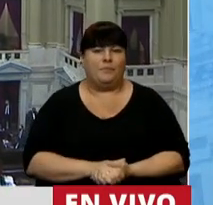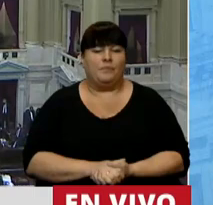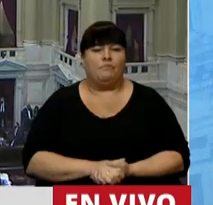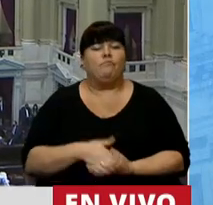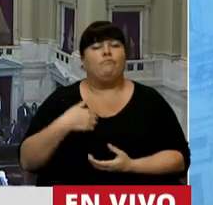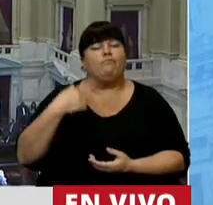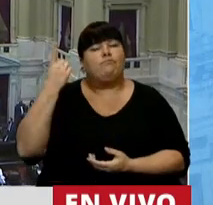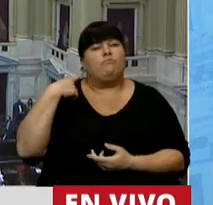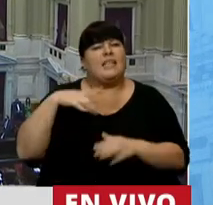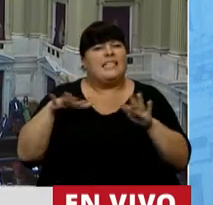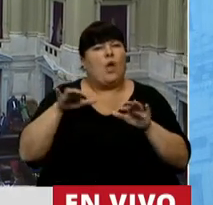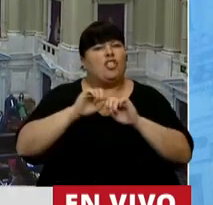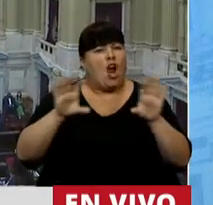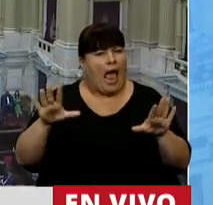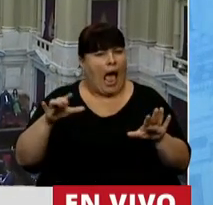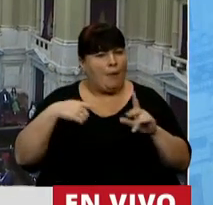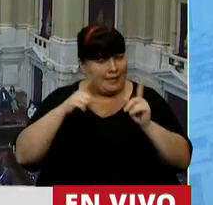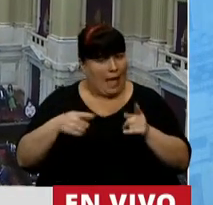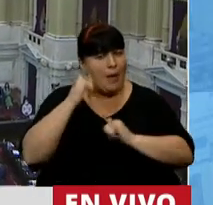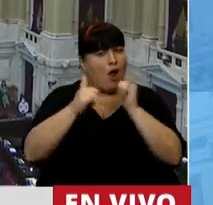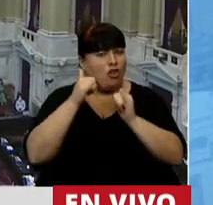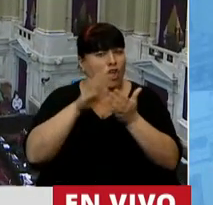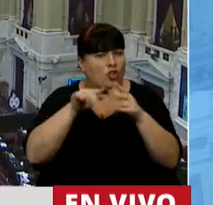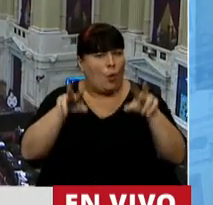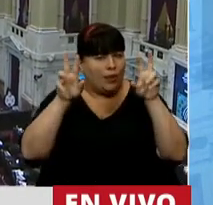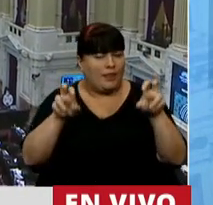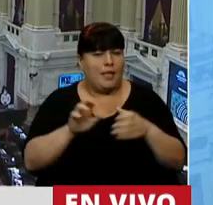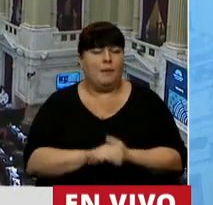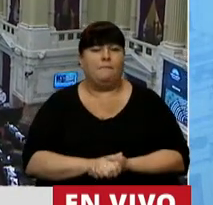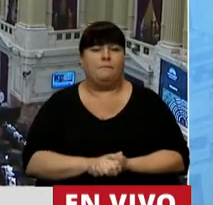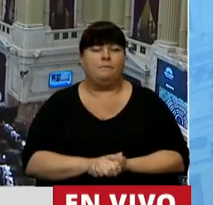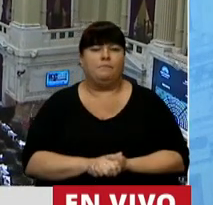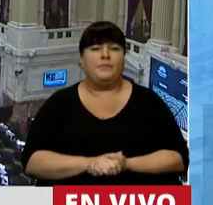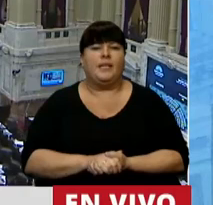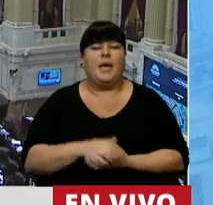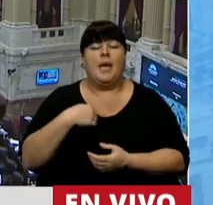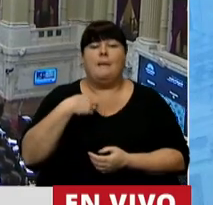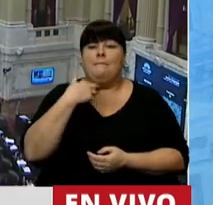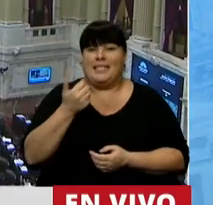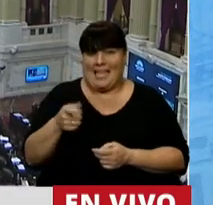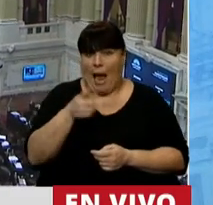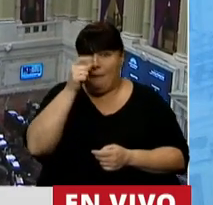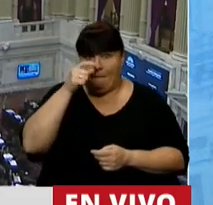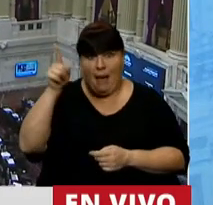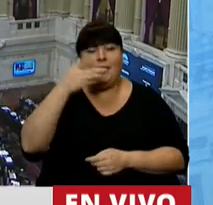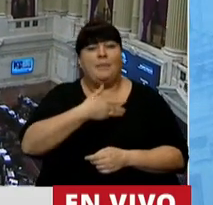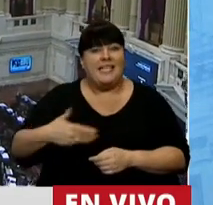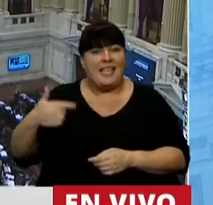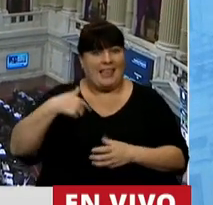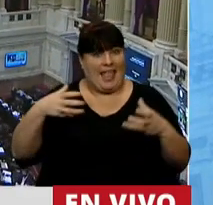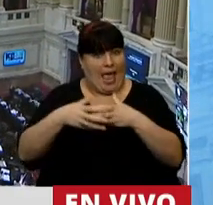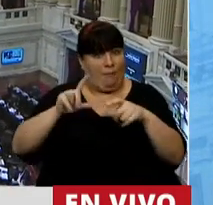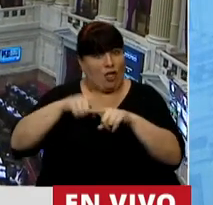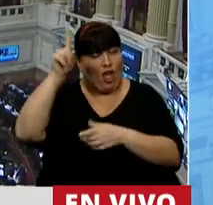Me ha pasado una situación muy crítica, no quiero dejar de hacer referencia, el padre de mis hijas mayores, que es el presidente de mi